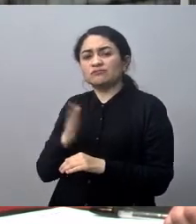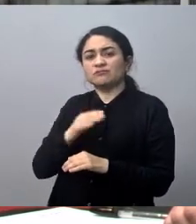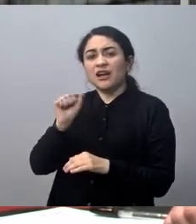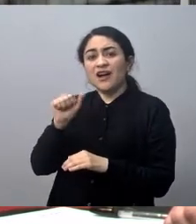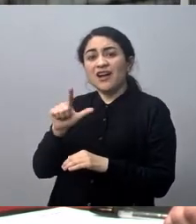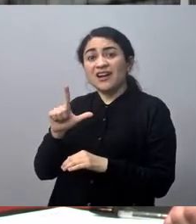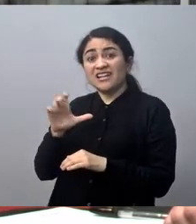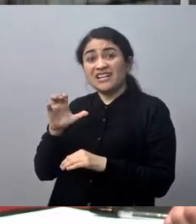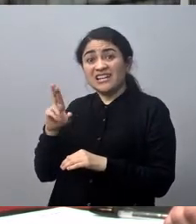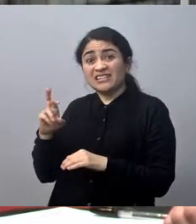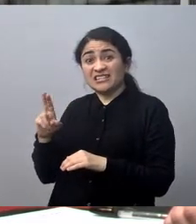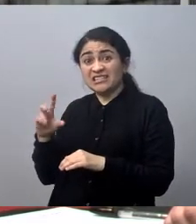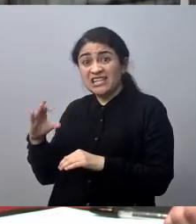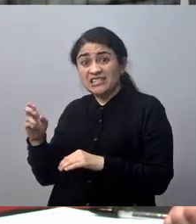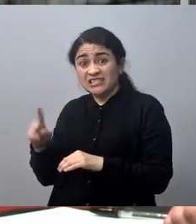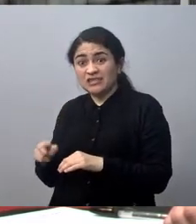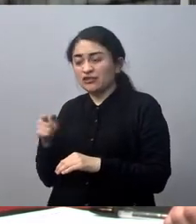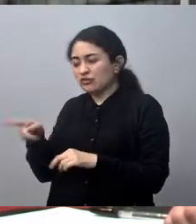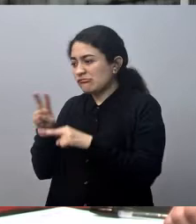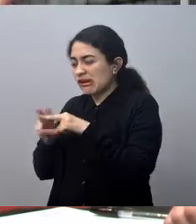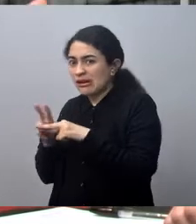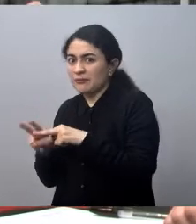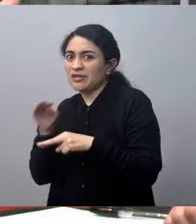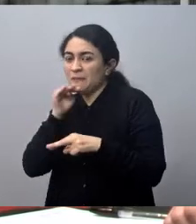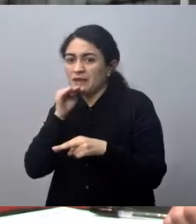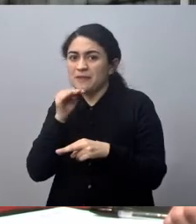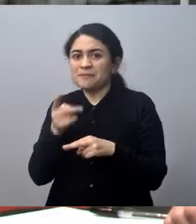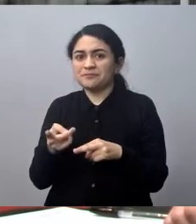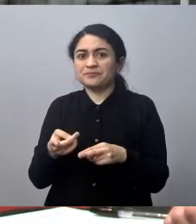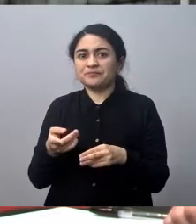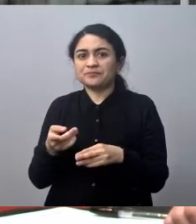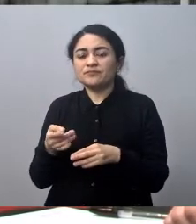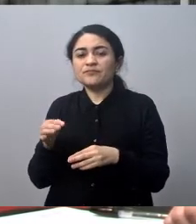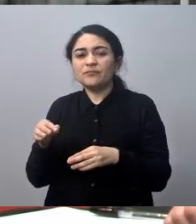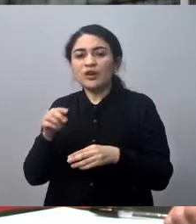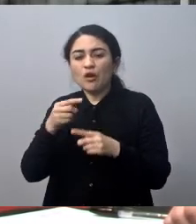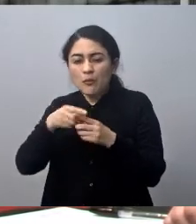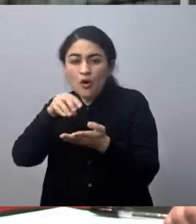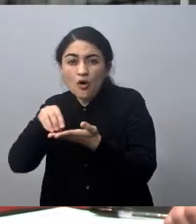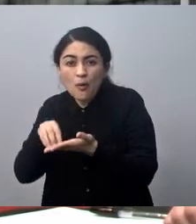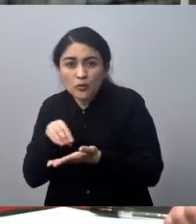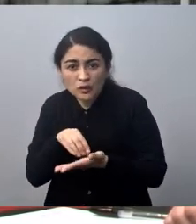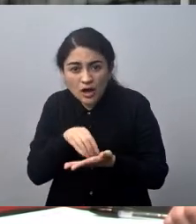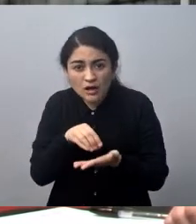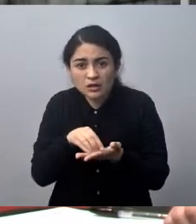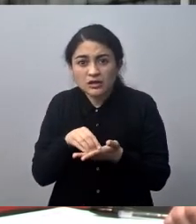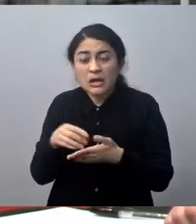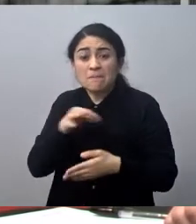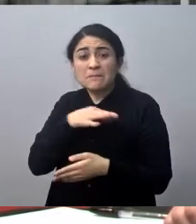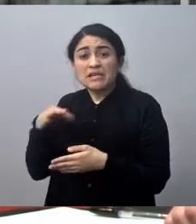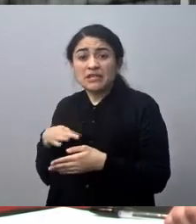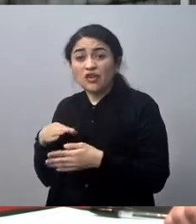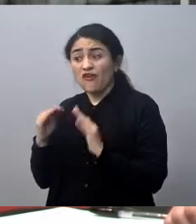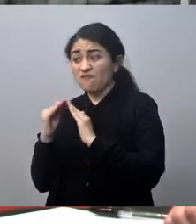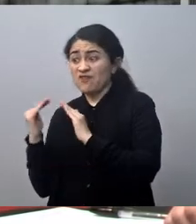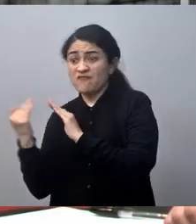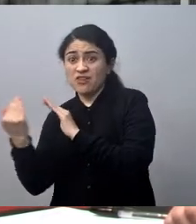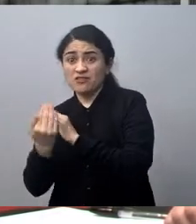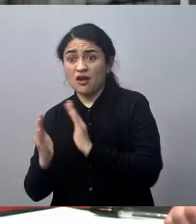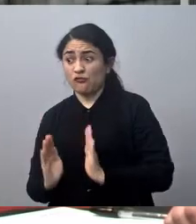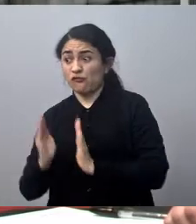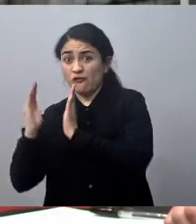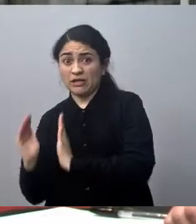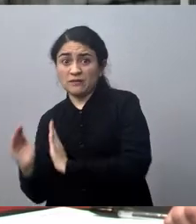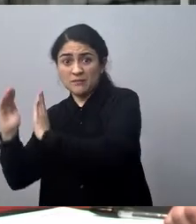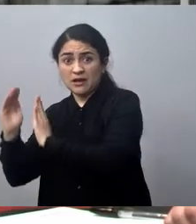además un cambio en el intercomunal, es decir, a través también del MIMB, del Ministerio de Vivienda y del Urbanismo, la